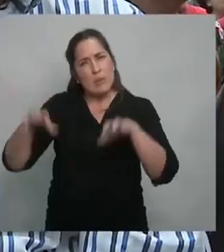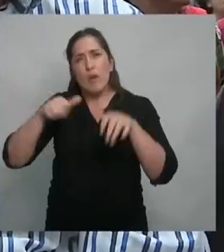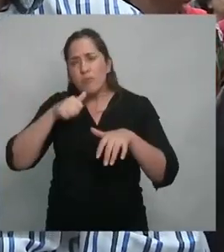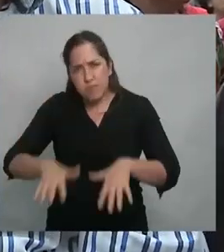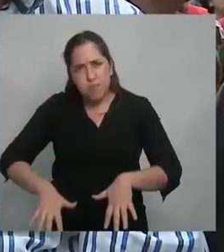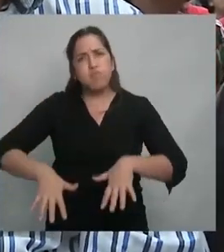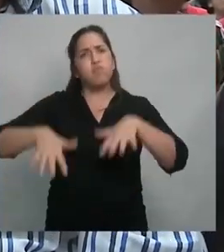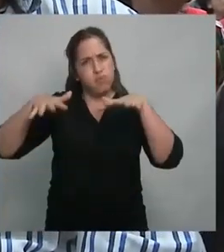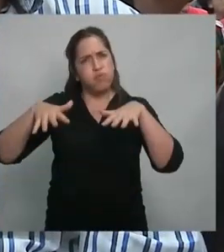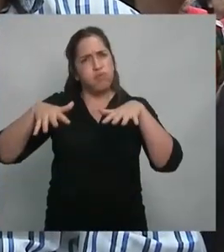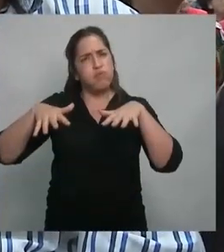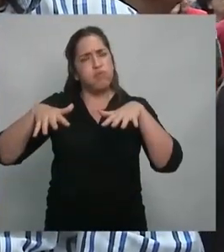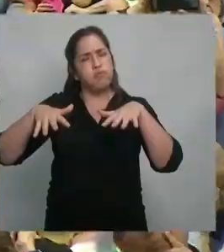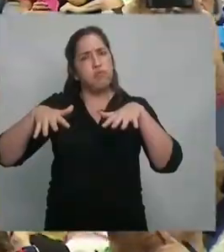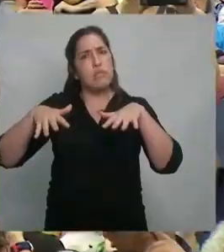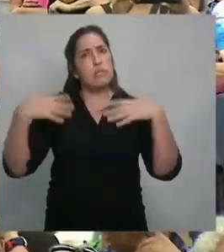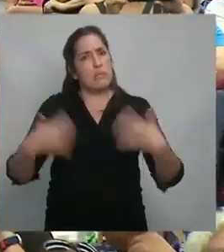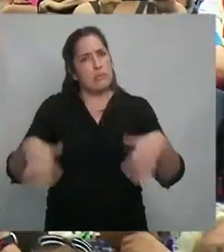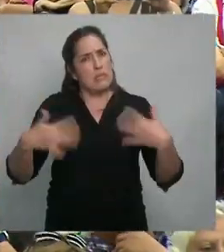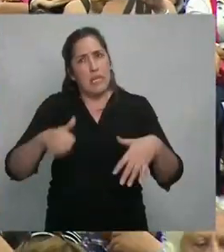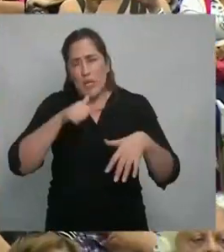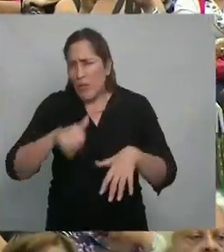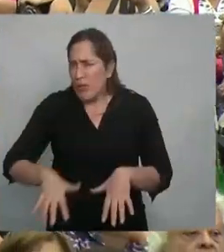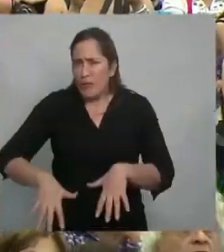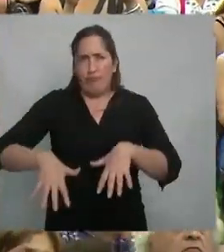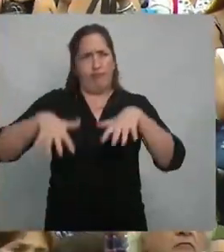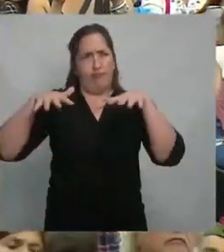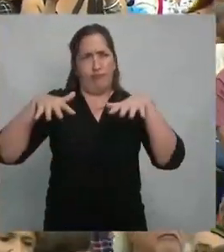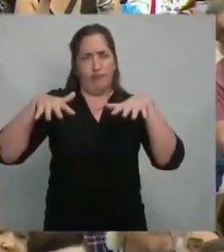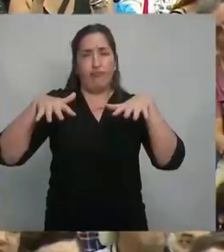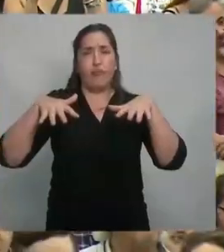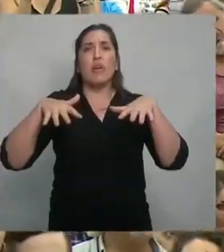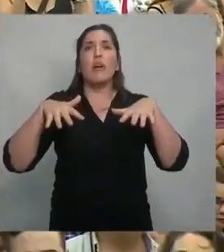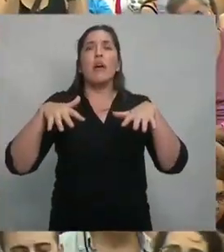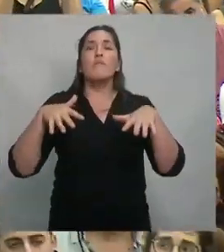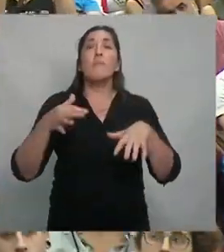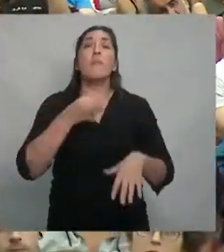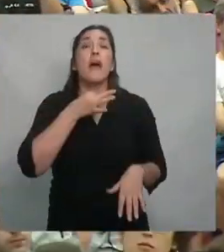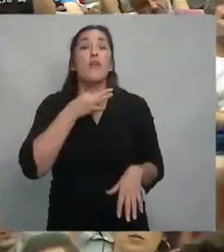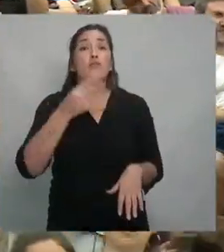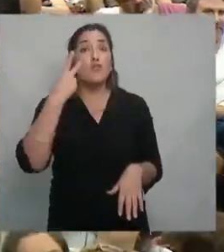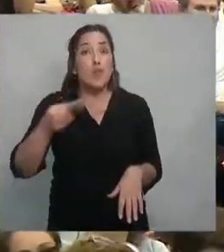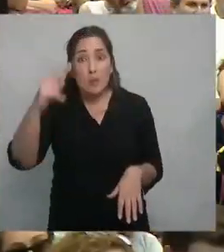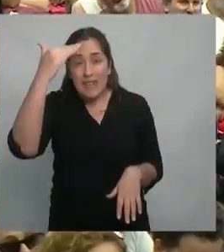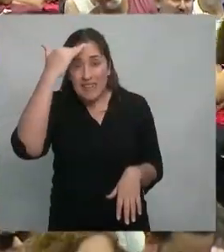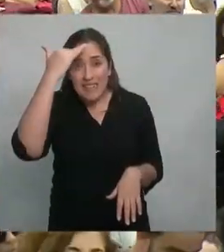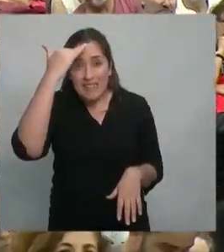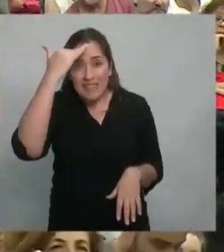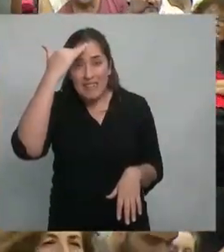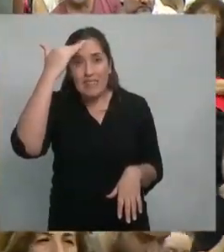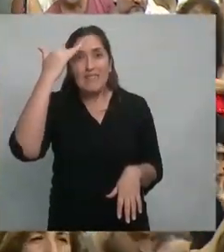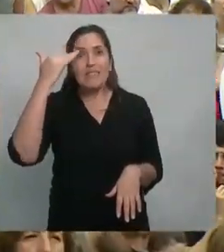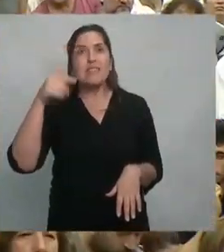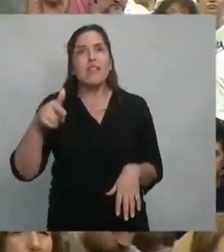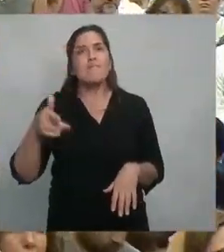inundaciones de aquellas. En agosto del año 2015, unos